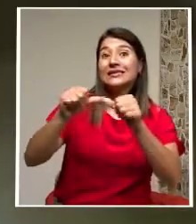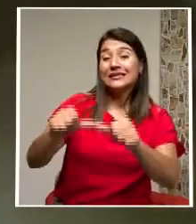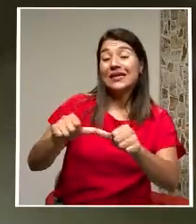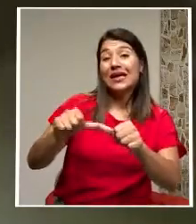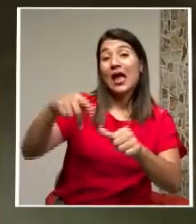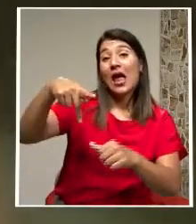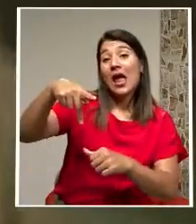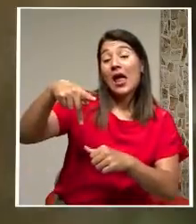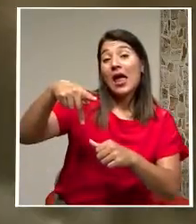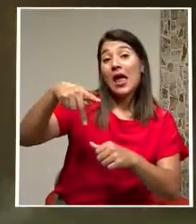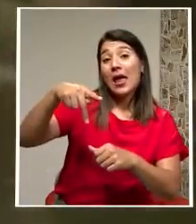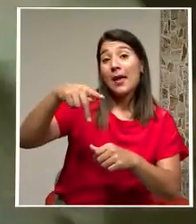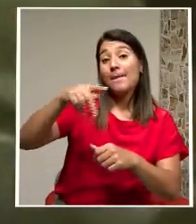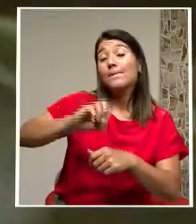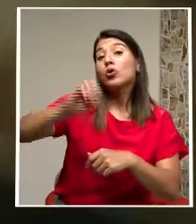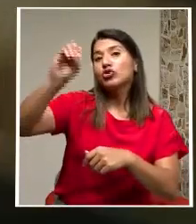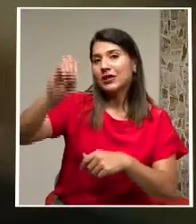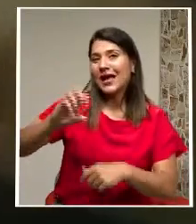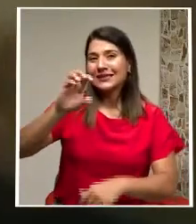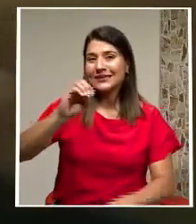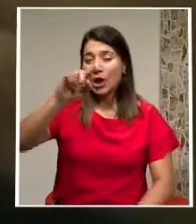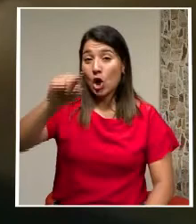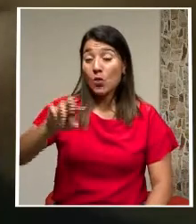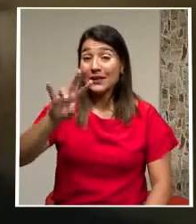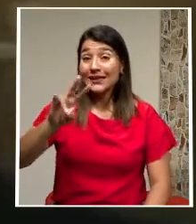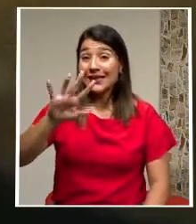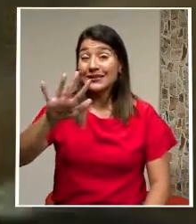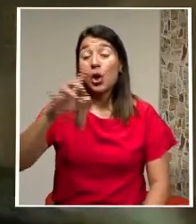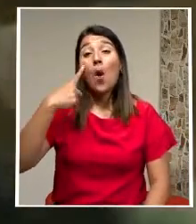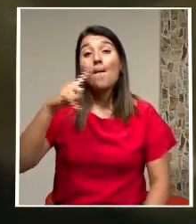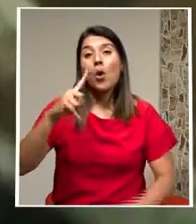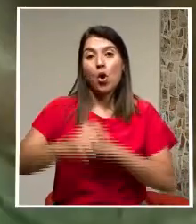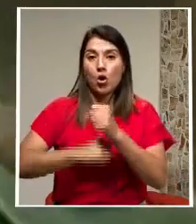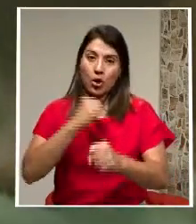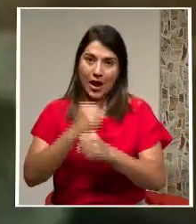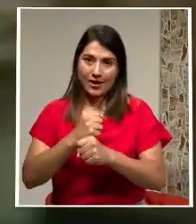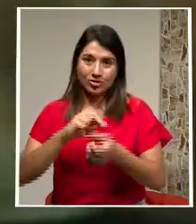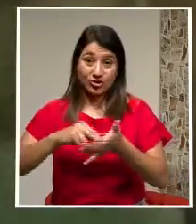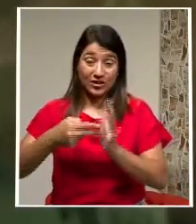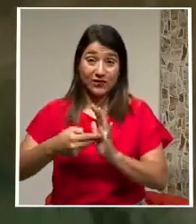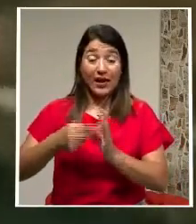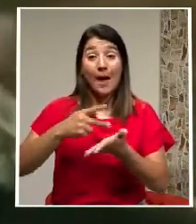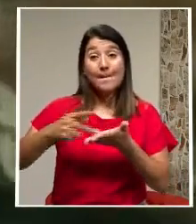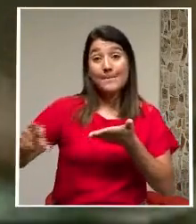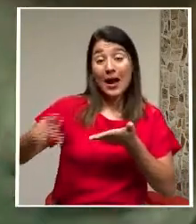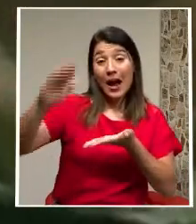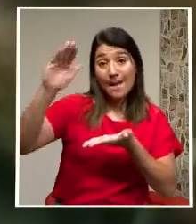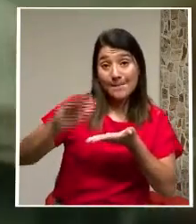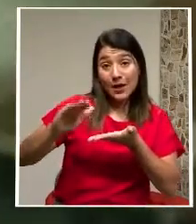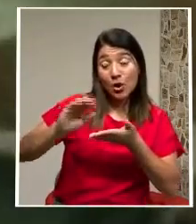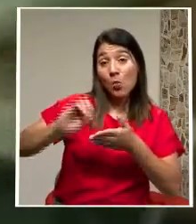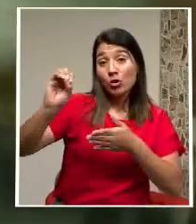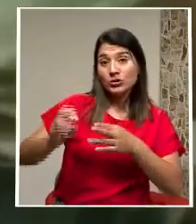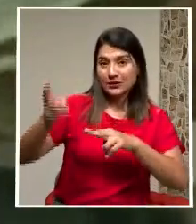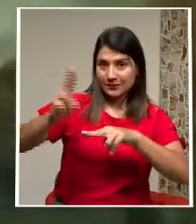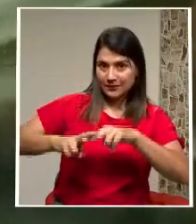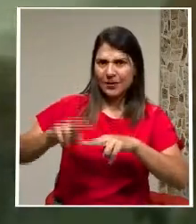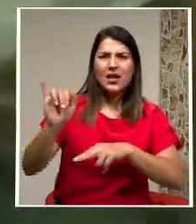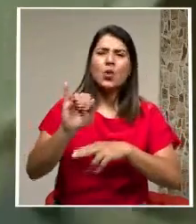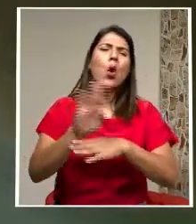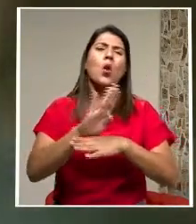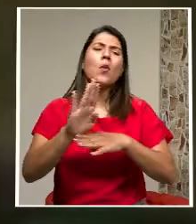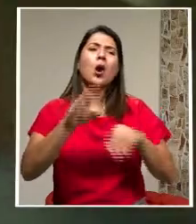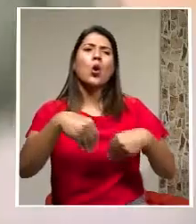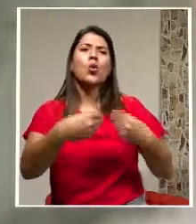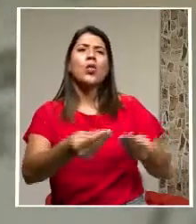Monetaria En 0,75% Anual Es decir Baja En Los Intereses Asimismo Los Bancos Están Ofreciendo Mejores